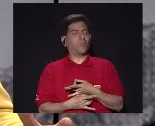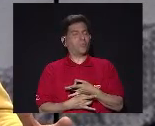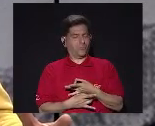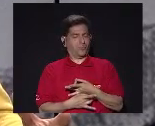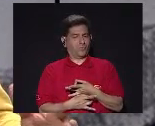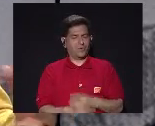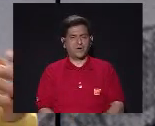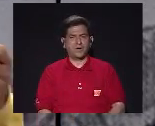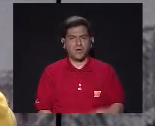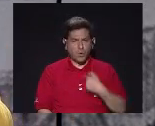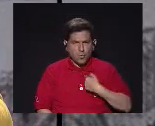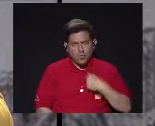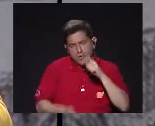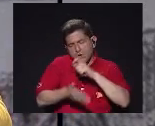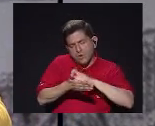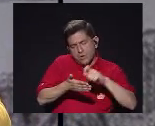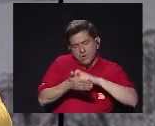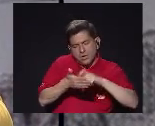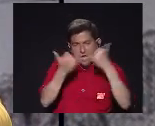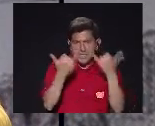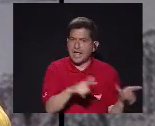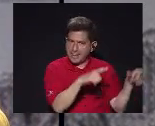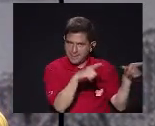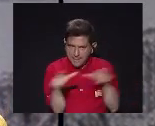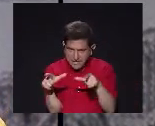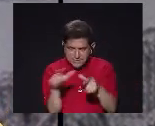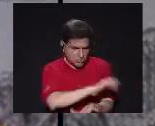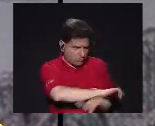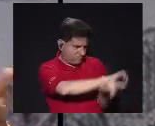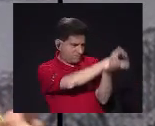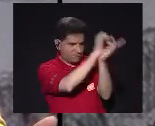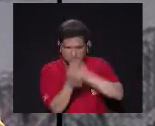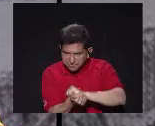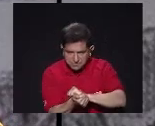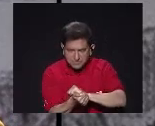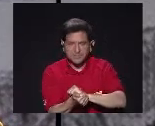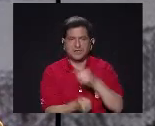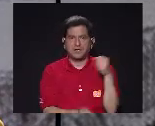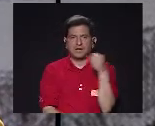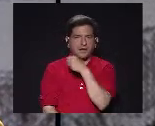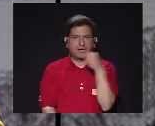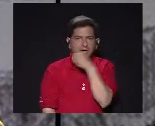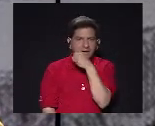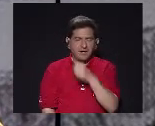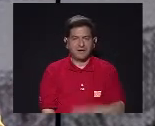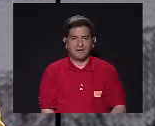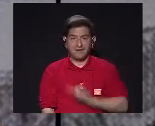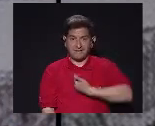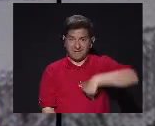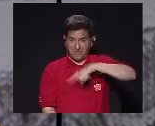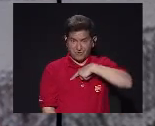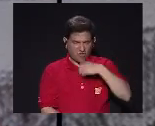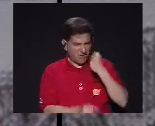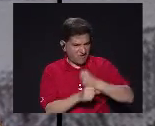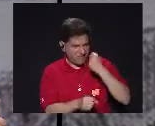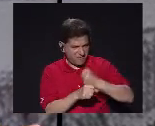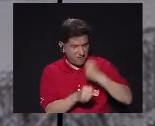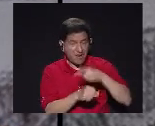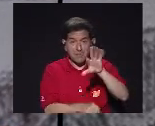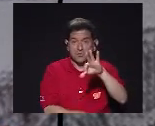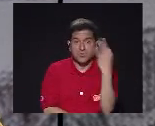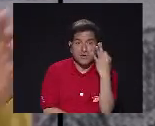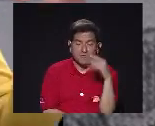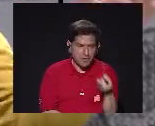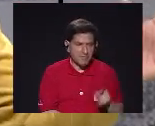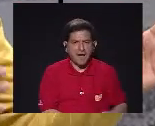De tomar una letra Que ya estaba hecha Y transformarla en una canción Pues nosotros Lo trabajamos De la